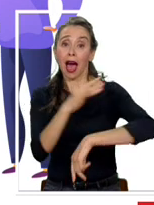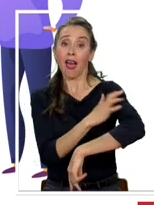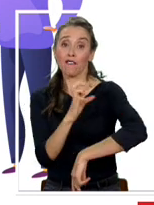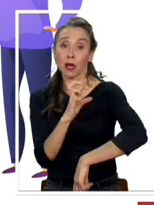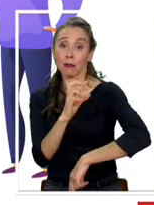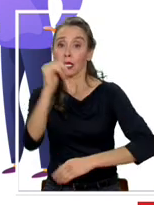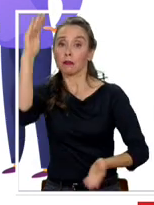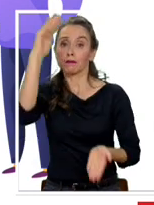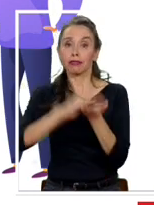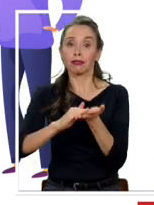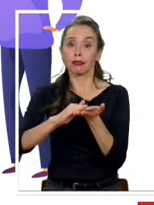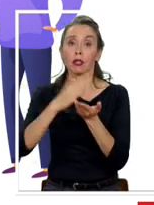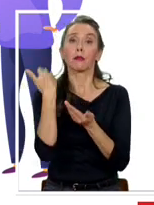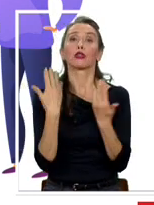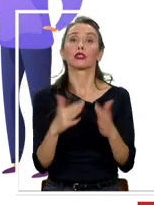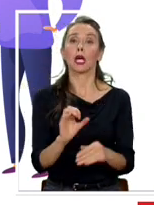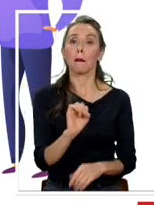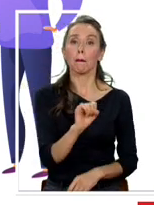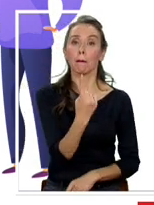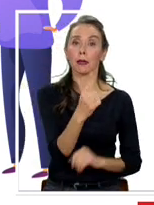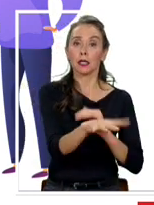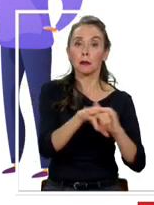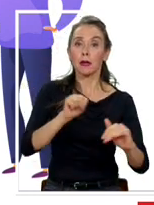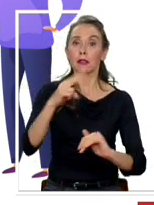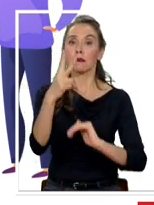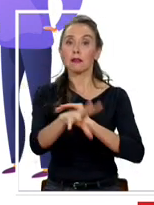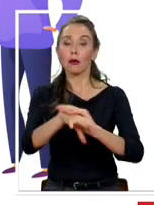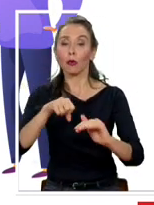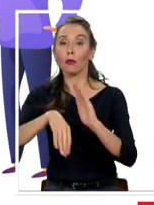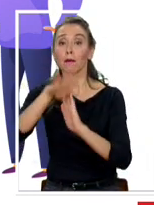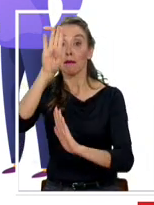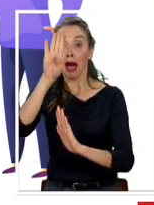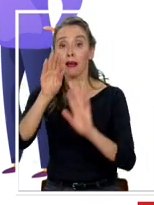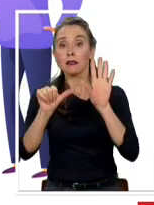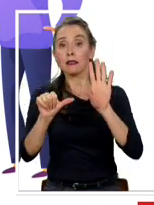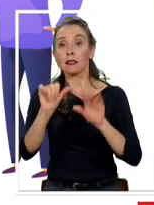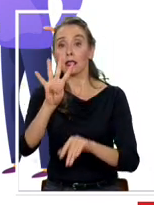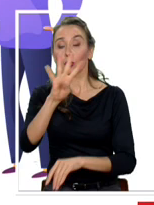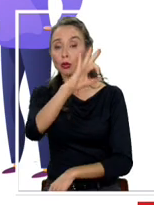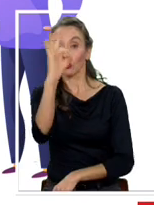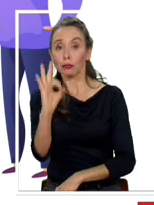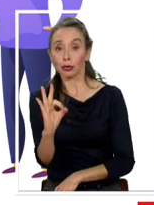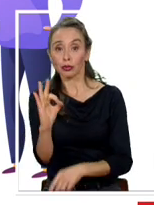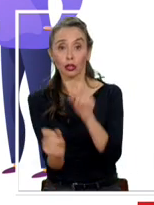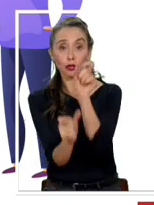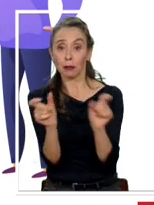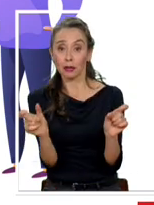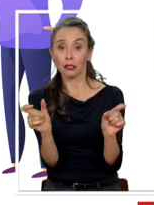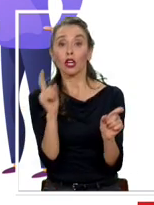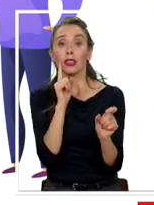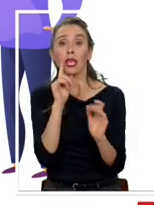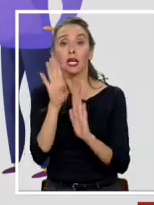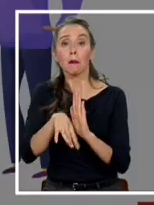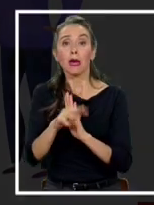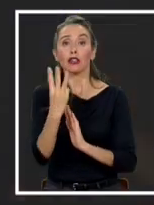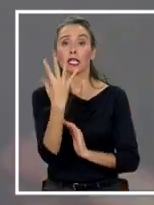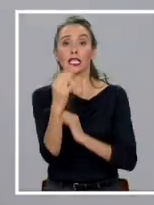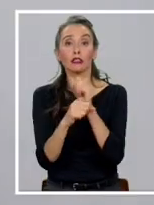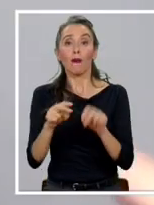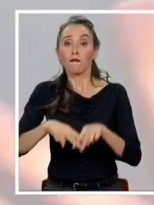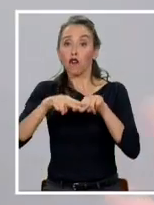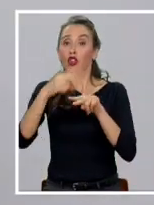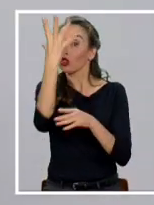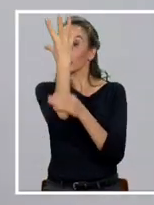sus cuentas después del primer y segundo retiro. La mayoría, más del 64%, menores de 35 años.